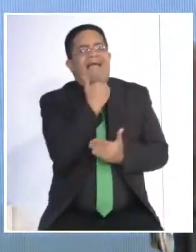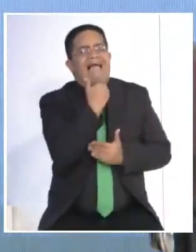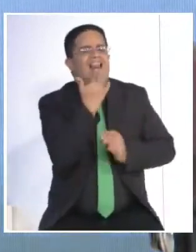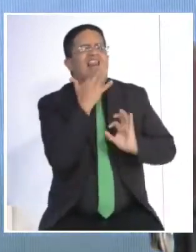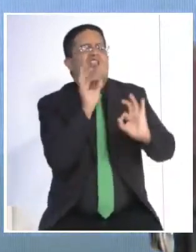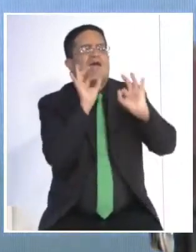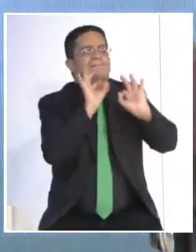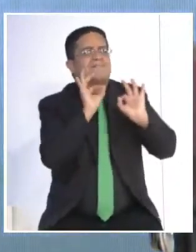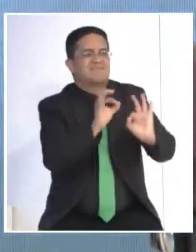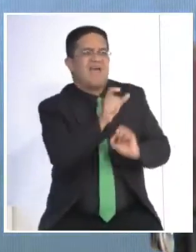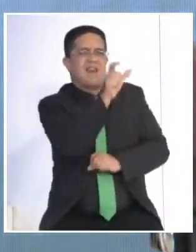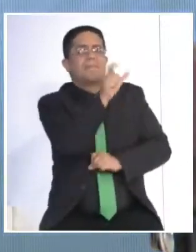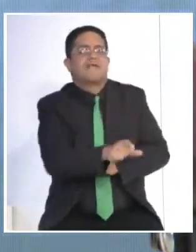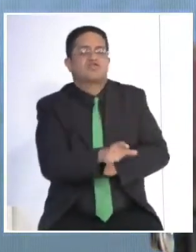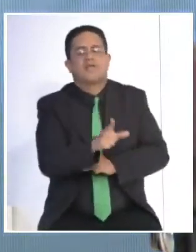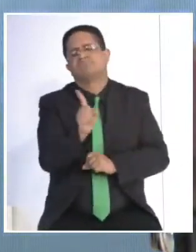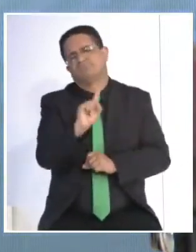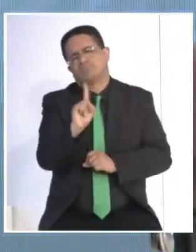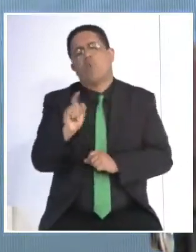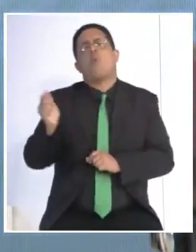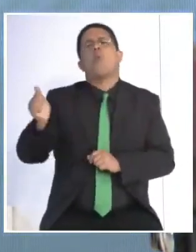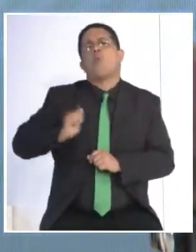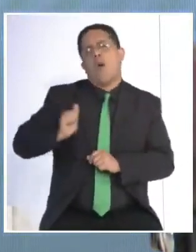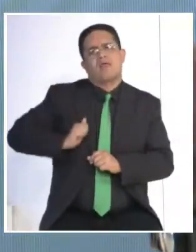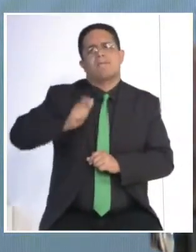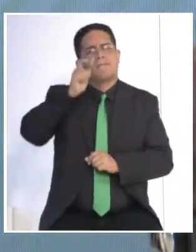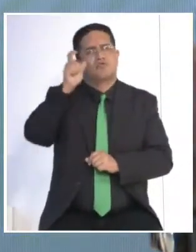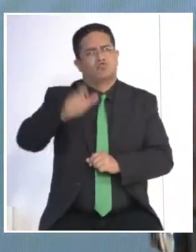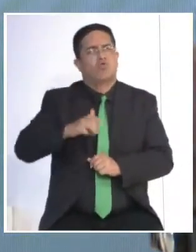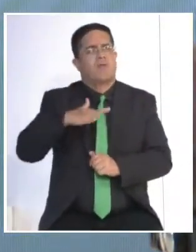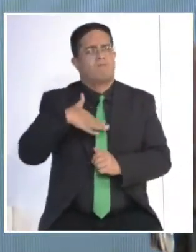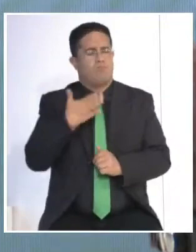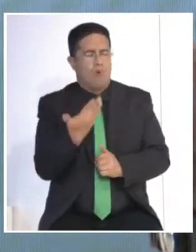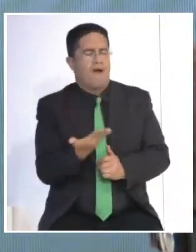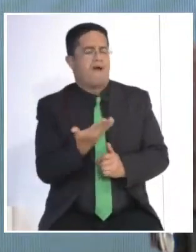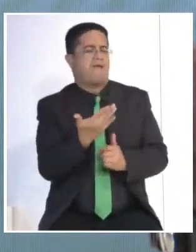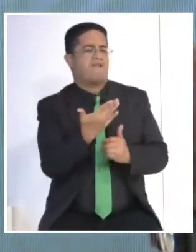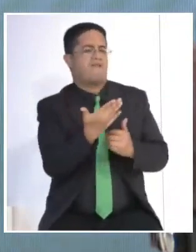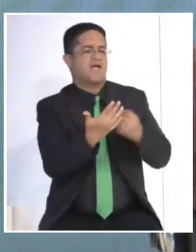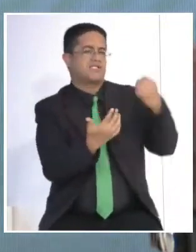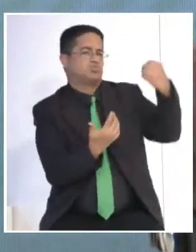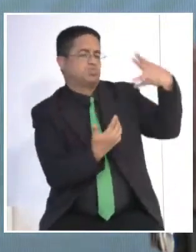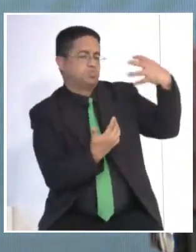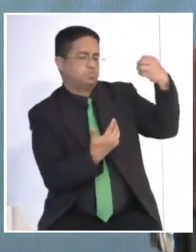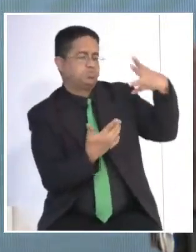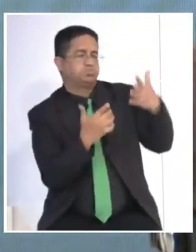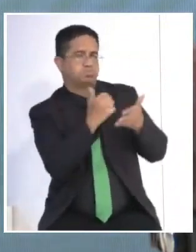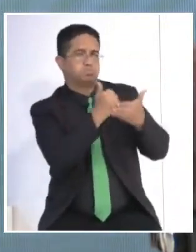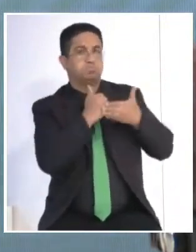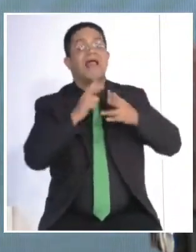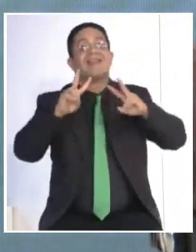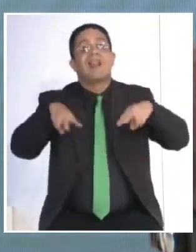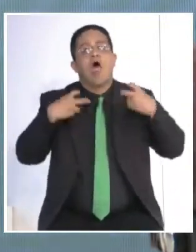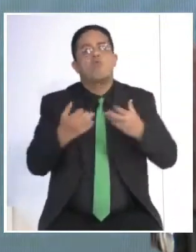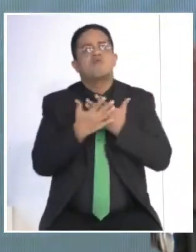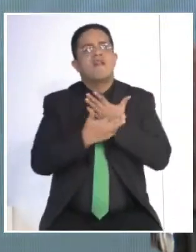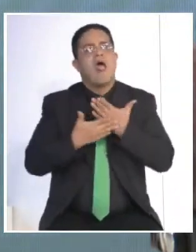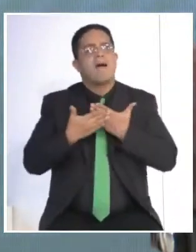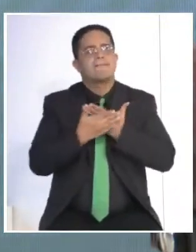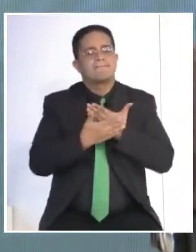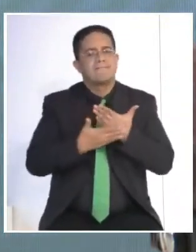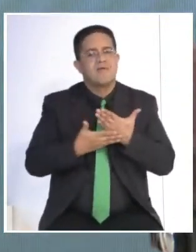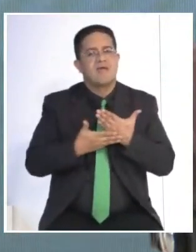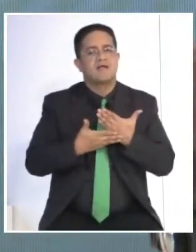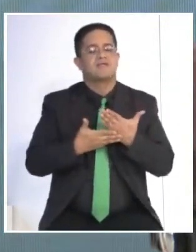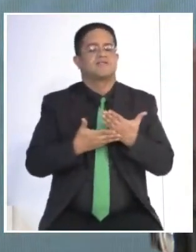ninguna consideración especial. Cualquier paciente es candidato para el tratamiento. Cualquier paciente que desee rejuvenecer tanto facial como